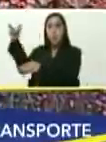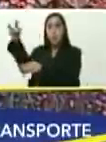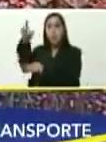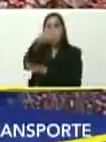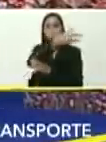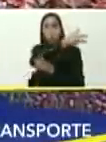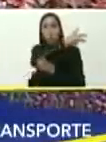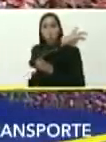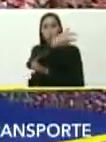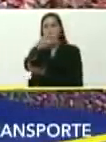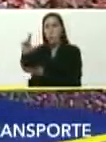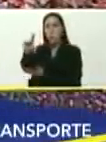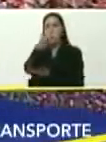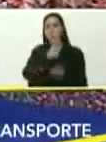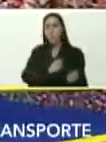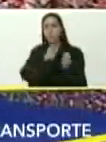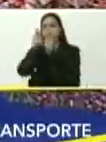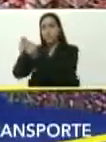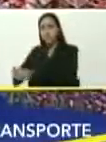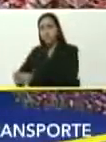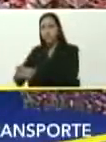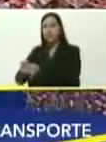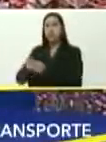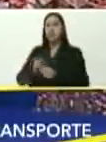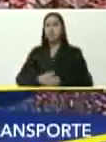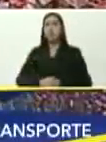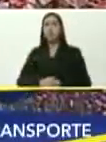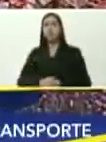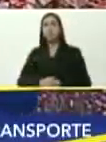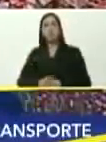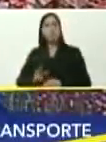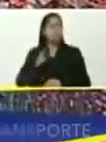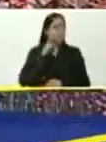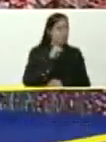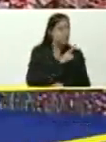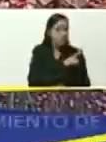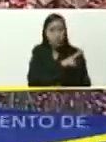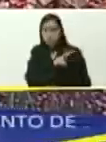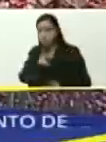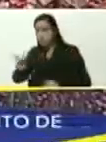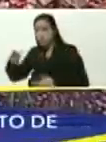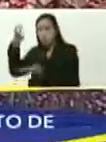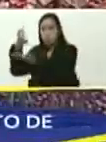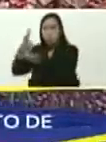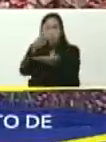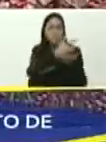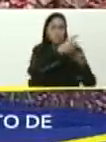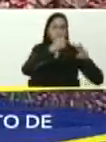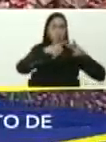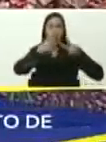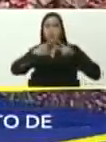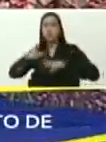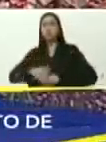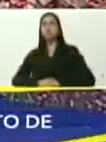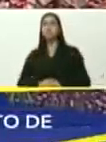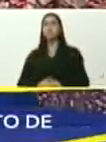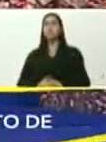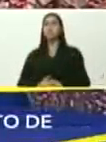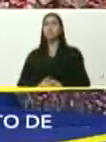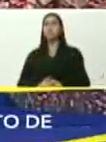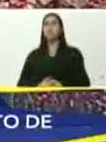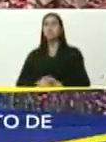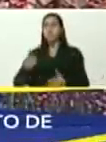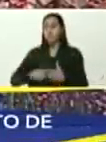ve a ver qué hacen, pues, Uribito, aquí dirigiendo todo, las cámaras dirigiendo todo, correcto, bueno, vamos a ver,